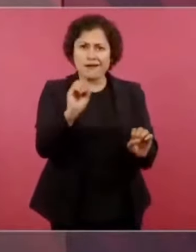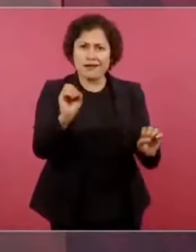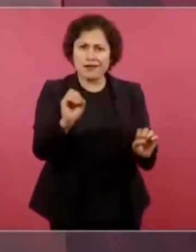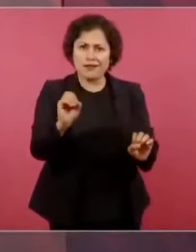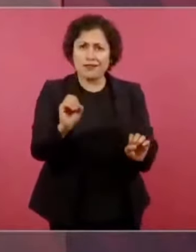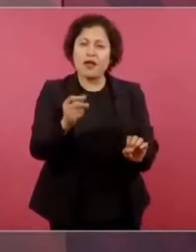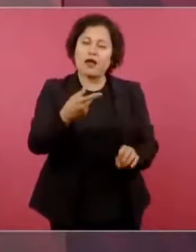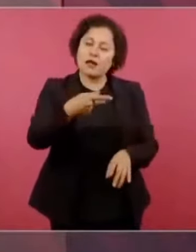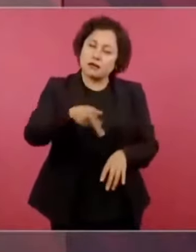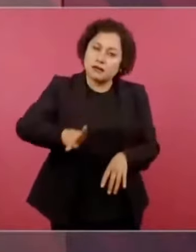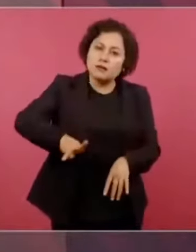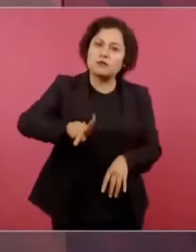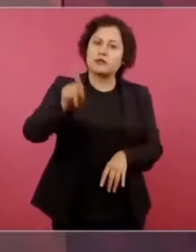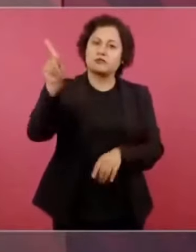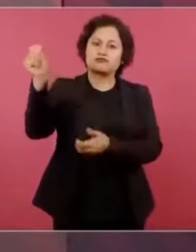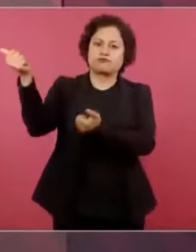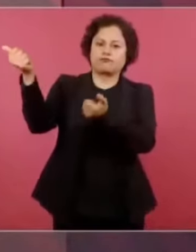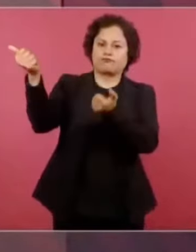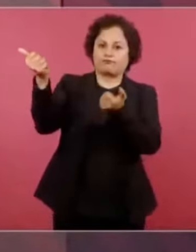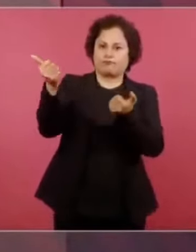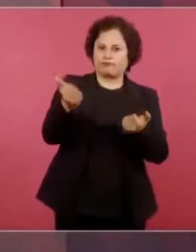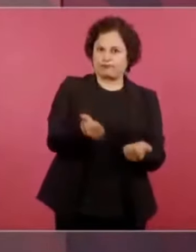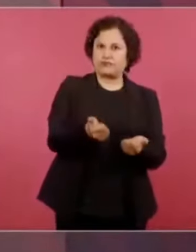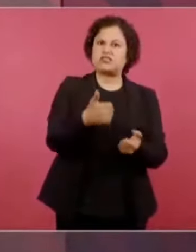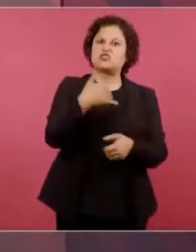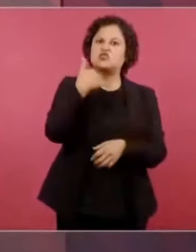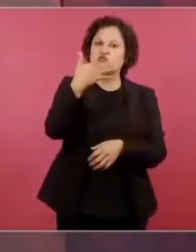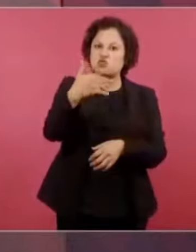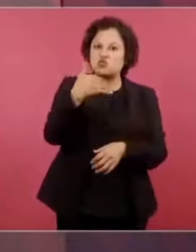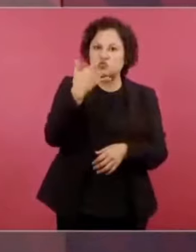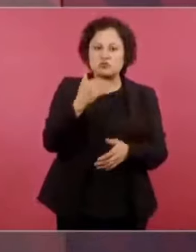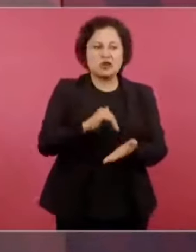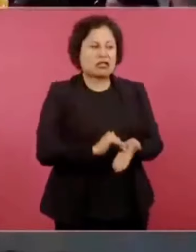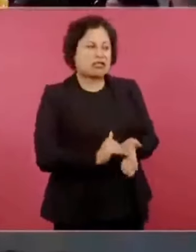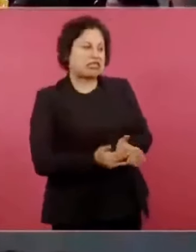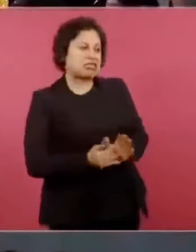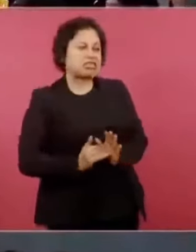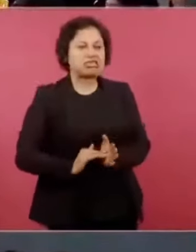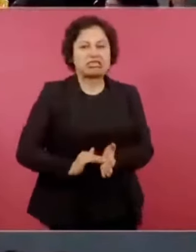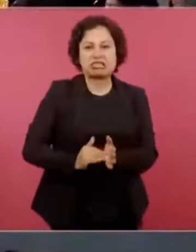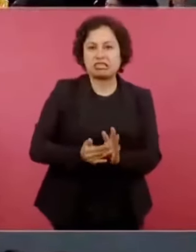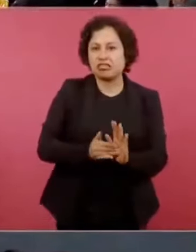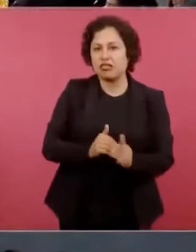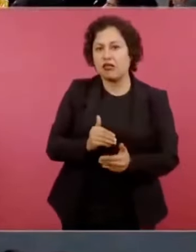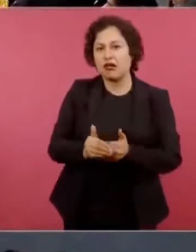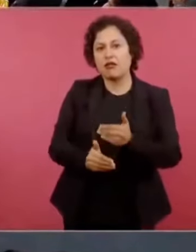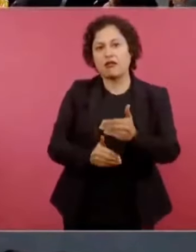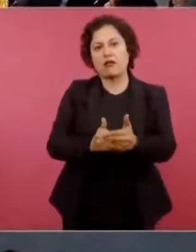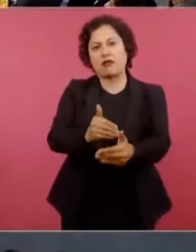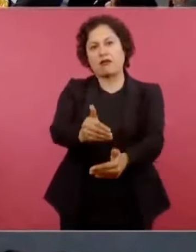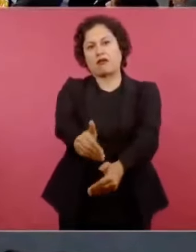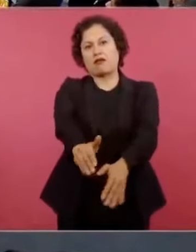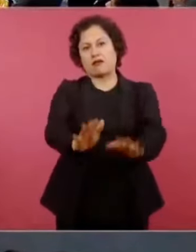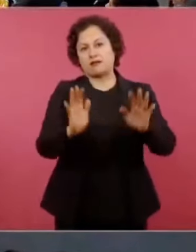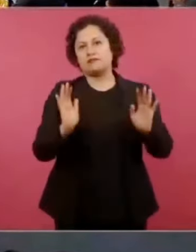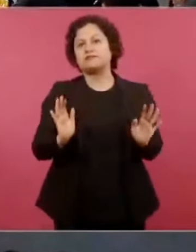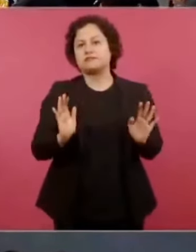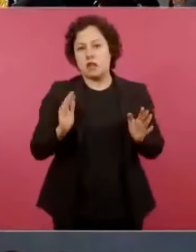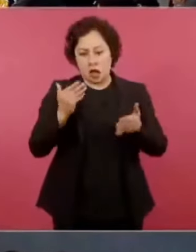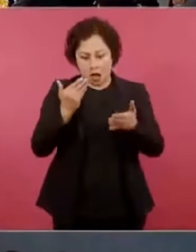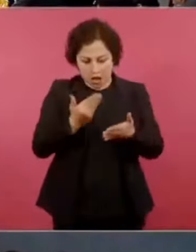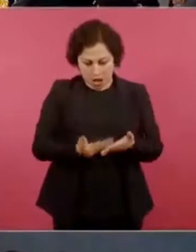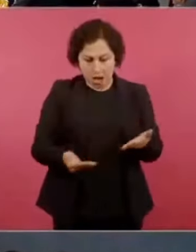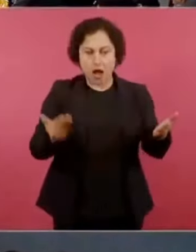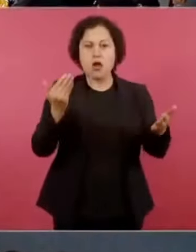después del México independiente hasta nuestros días, al